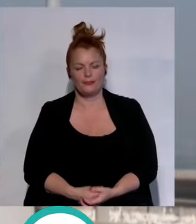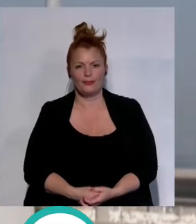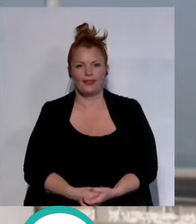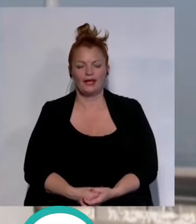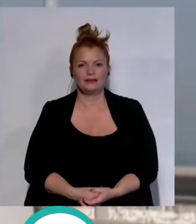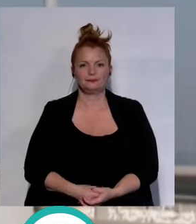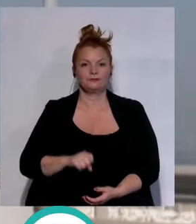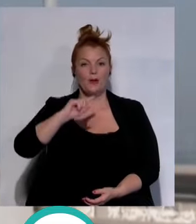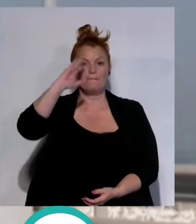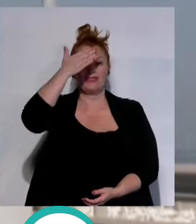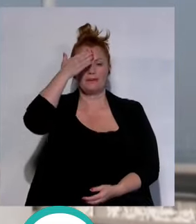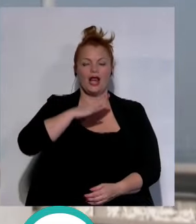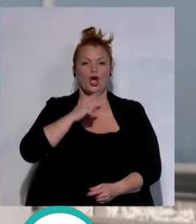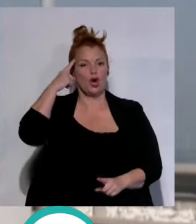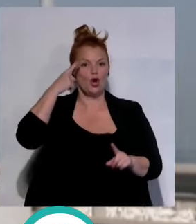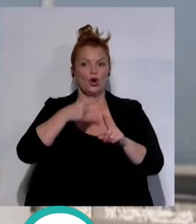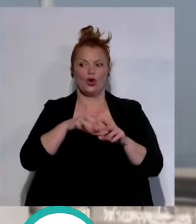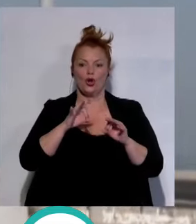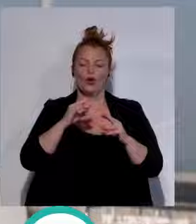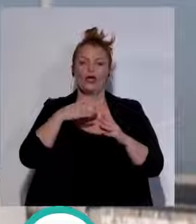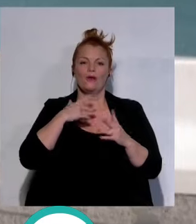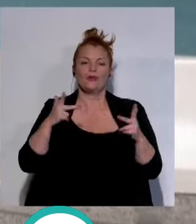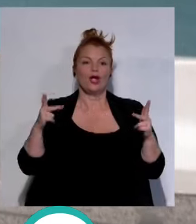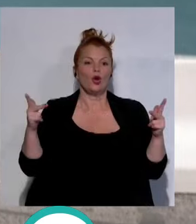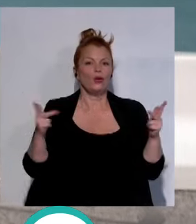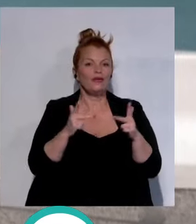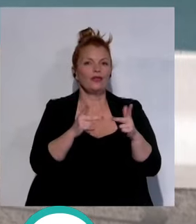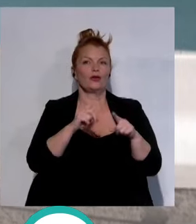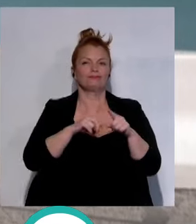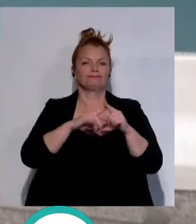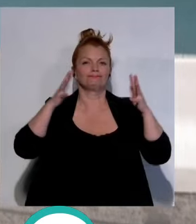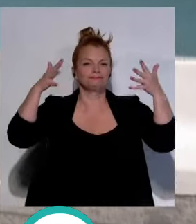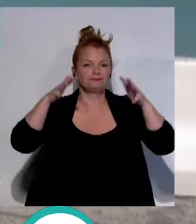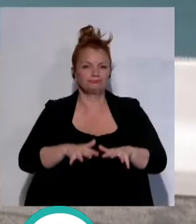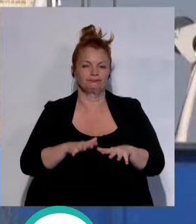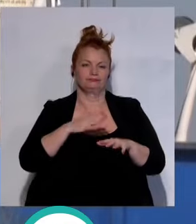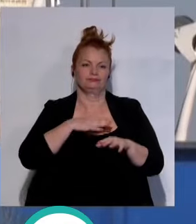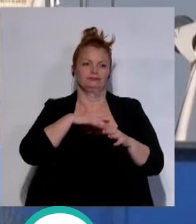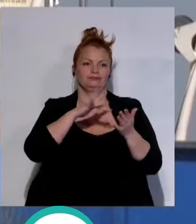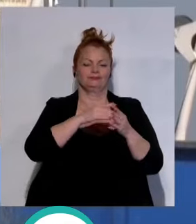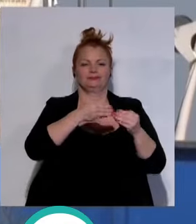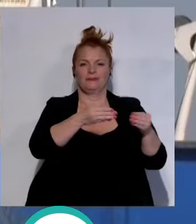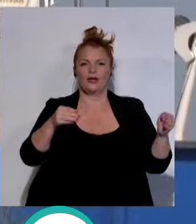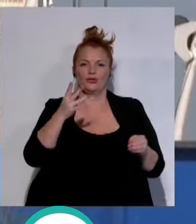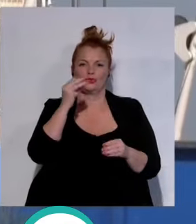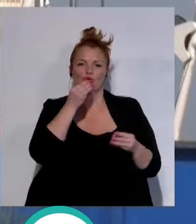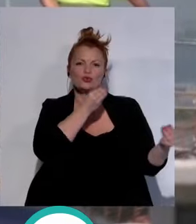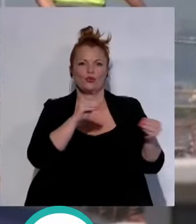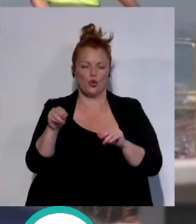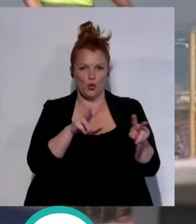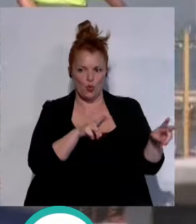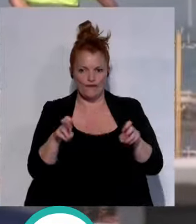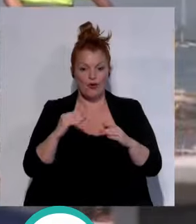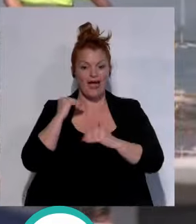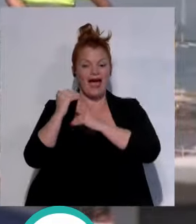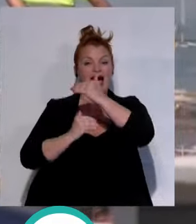el principal objetivo de las obras de urgencia ha sido la demolición y desmantelamiento del vano 30 y la sustitución por uno nuevo el